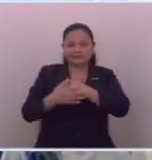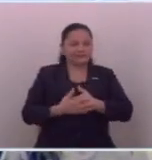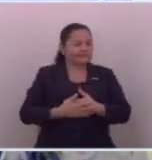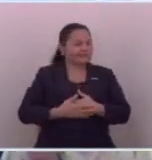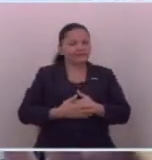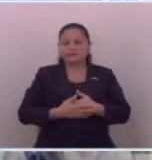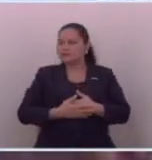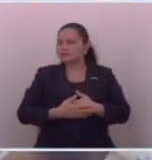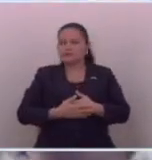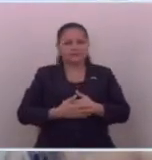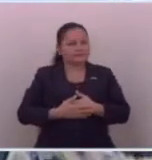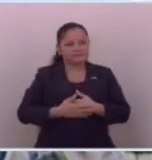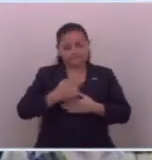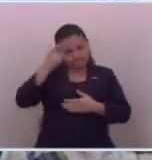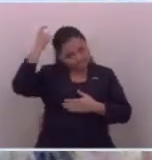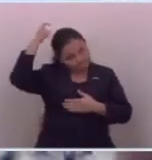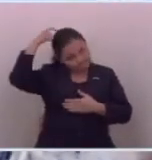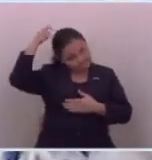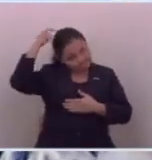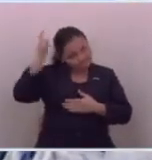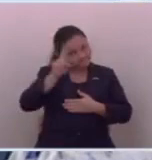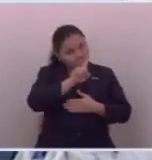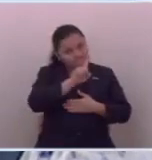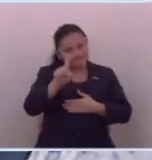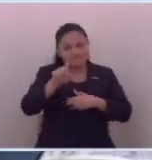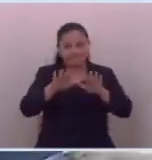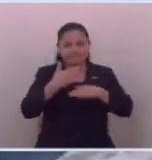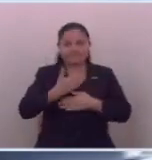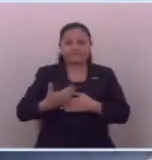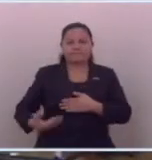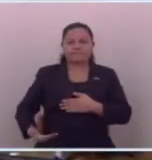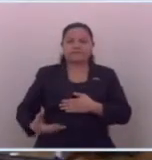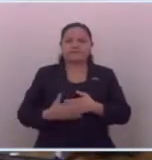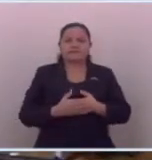no sean hipócritas gracias presidente